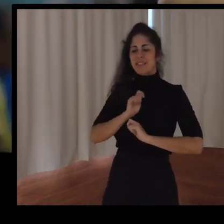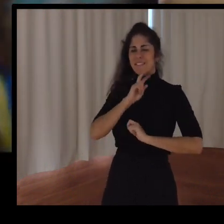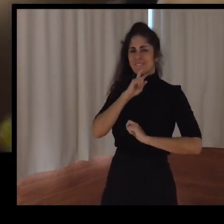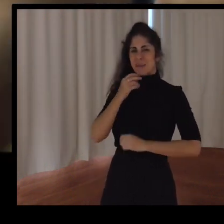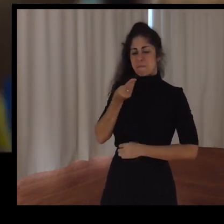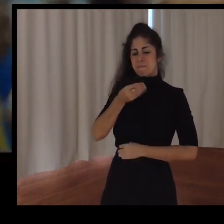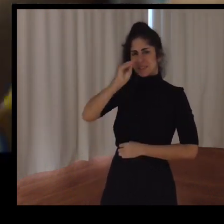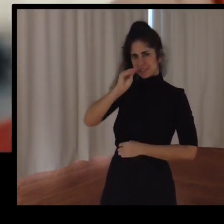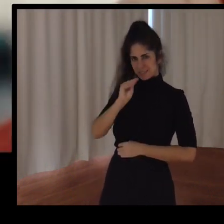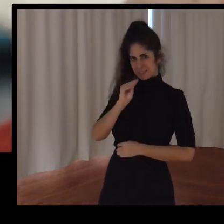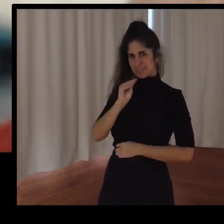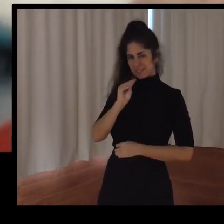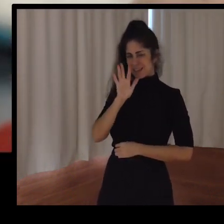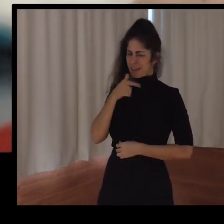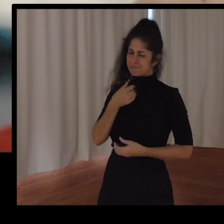a contar por qué.